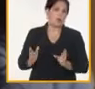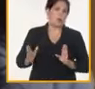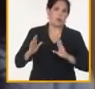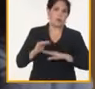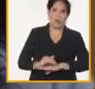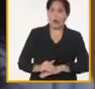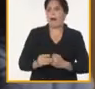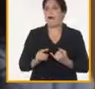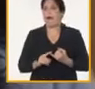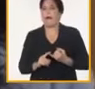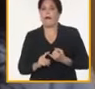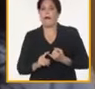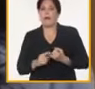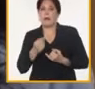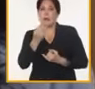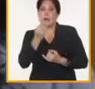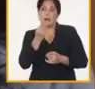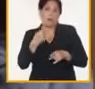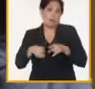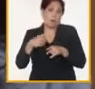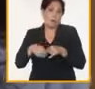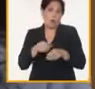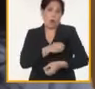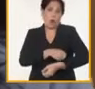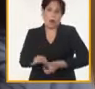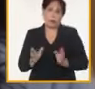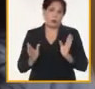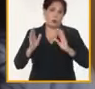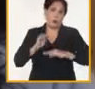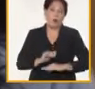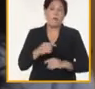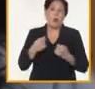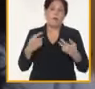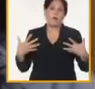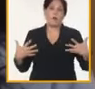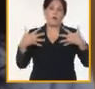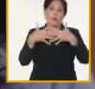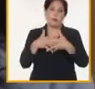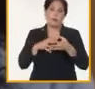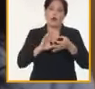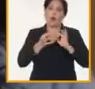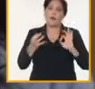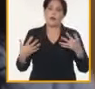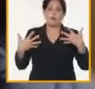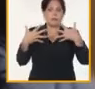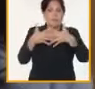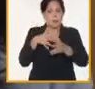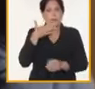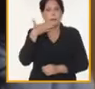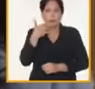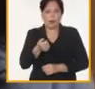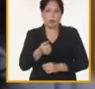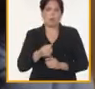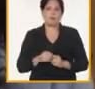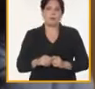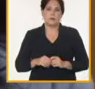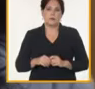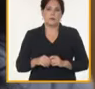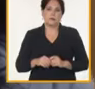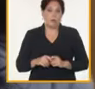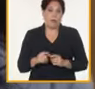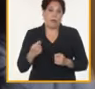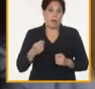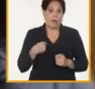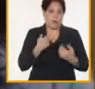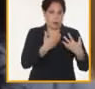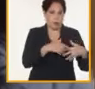tema de la falta de insumos, con una mejor coordinación, con un mejor conocimiento entre las formas